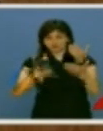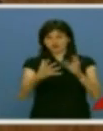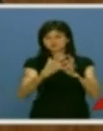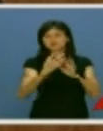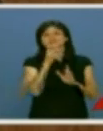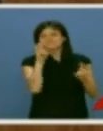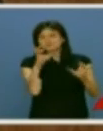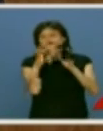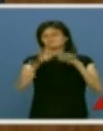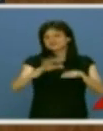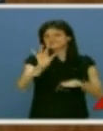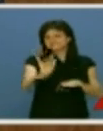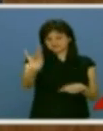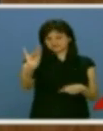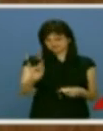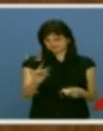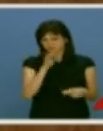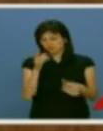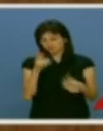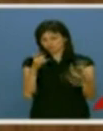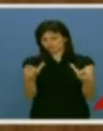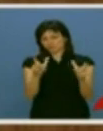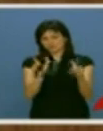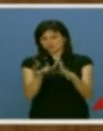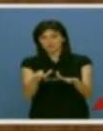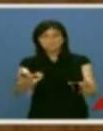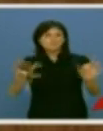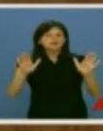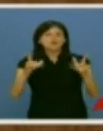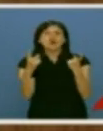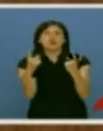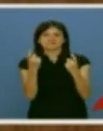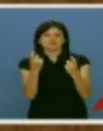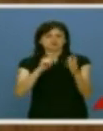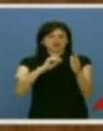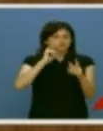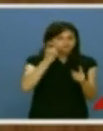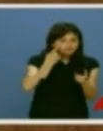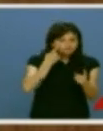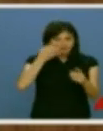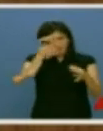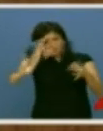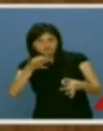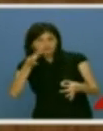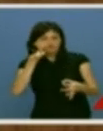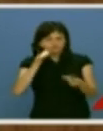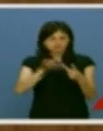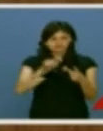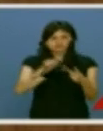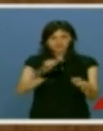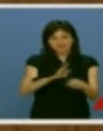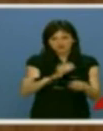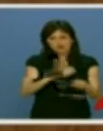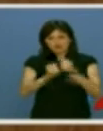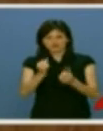acuerdos, sí. Especialmente en asuntos de comunidad, pero solo si contienen diagnóstico, objetivos, medidas, financiación